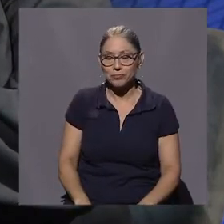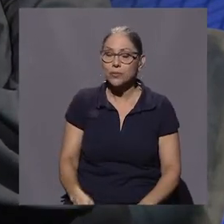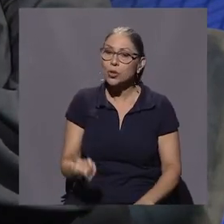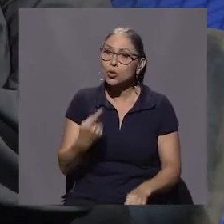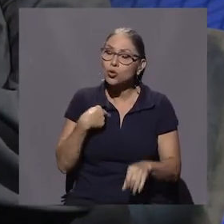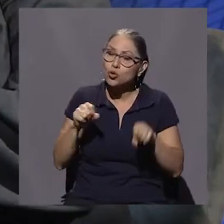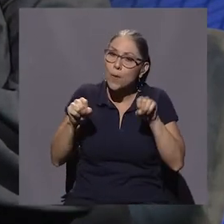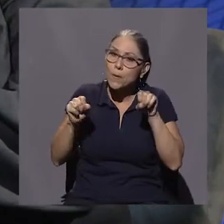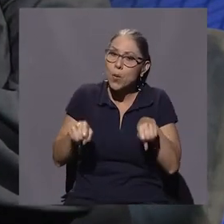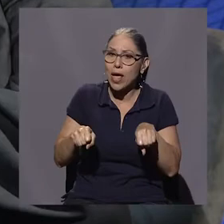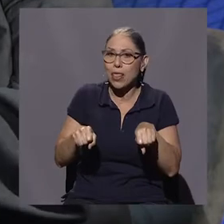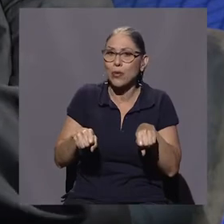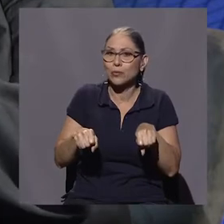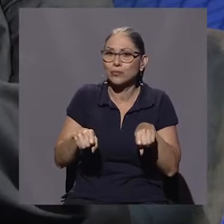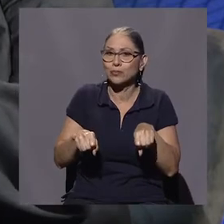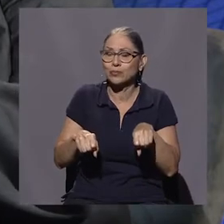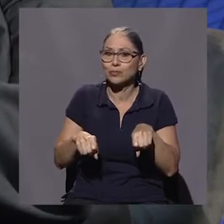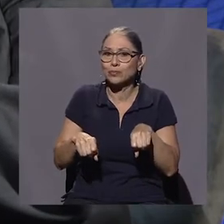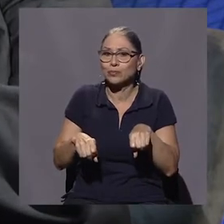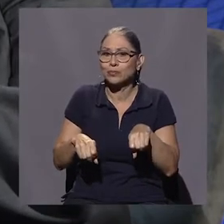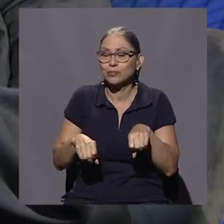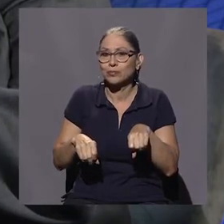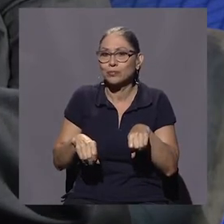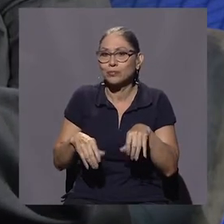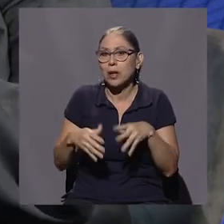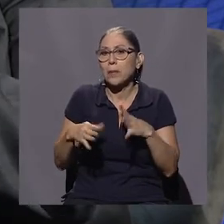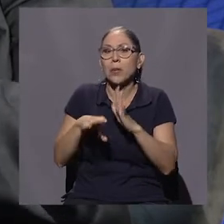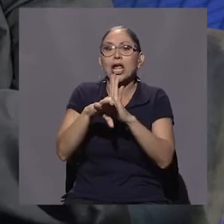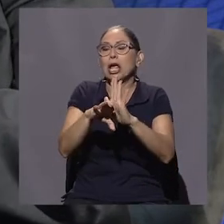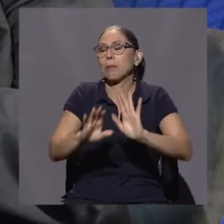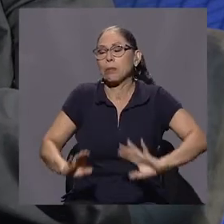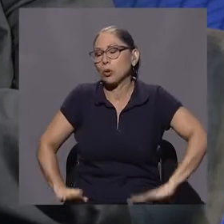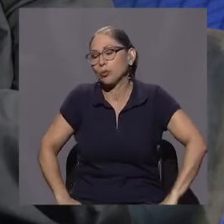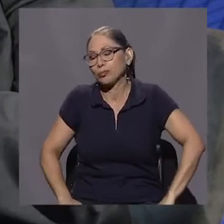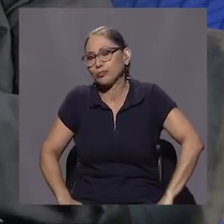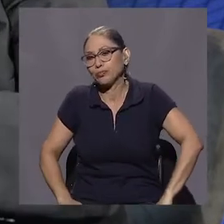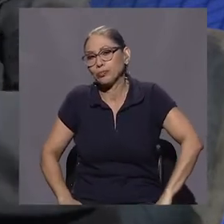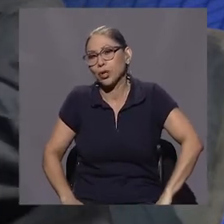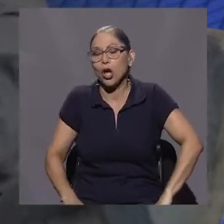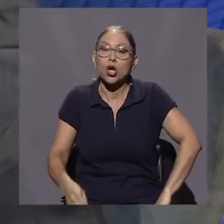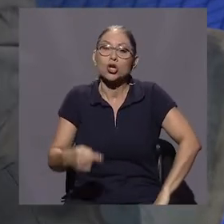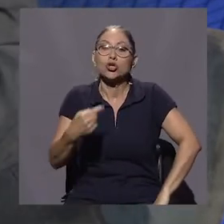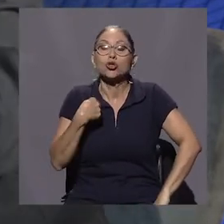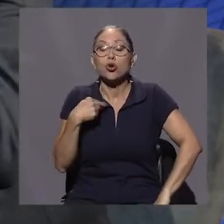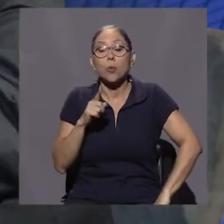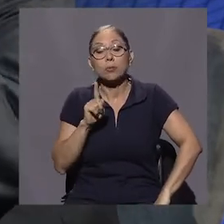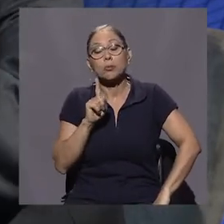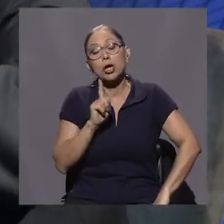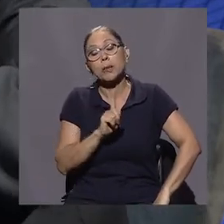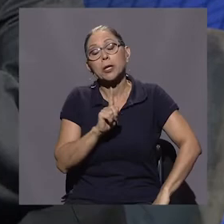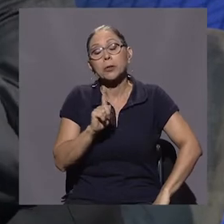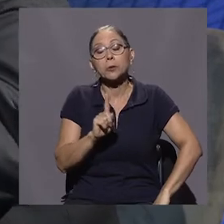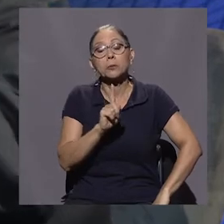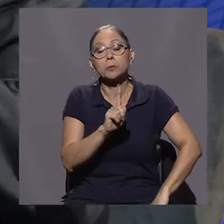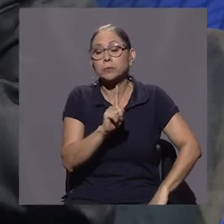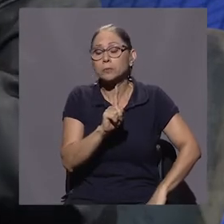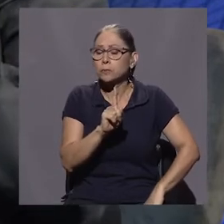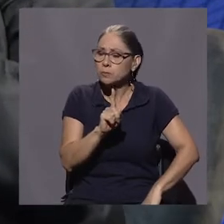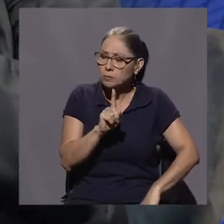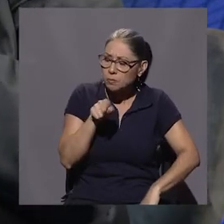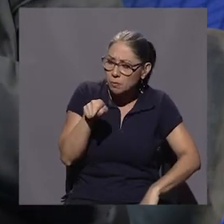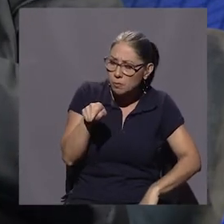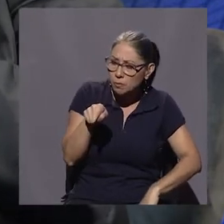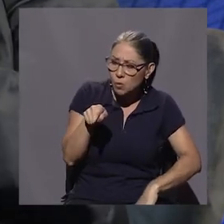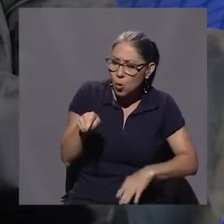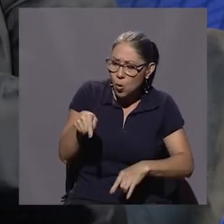Yo puedo ir por una calle, veo un hueco, y lo evado, y